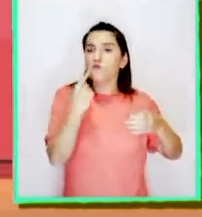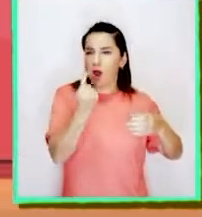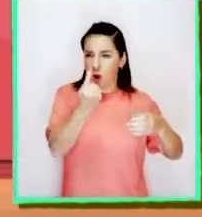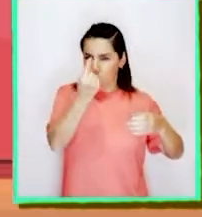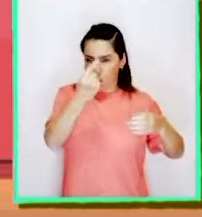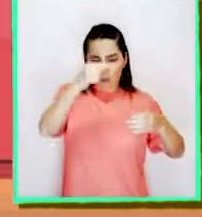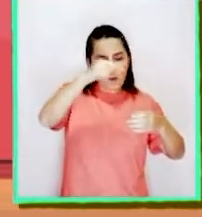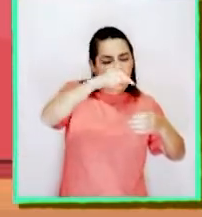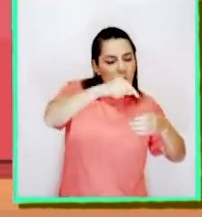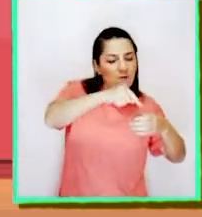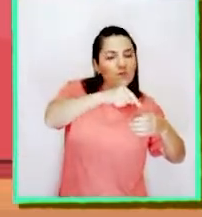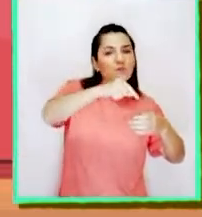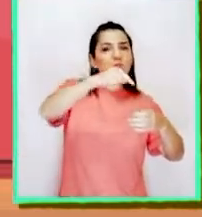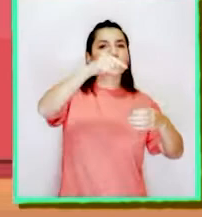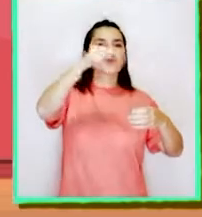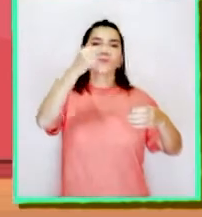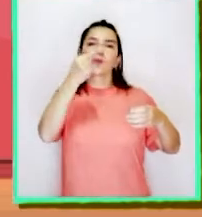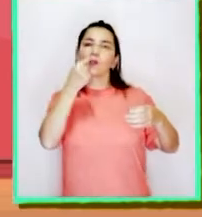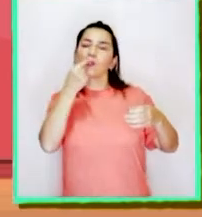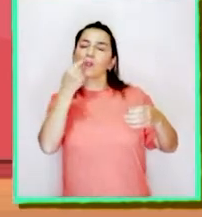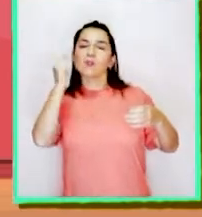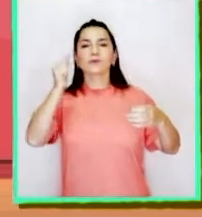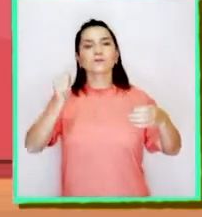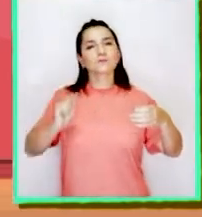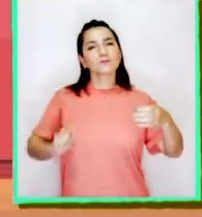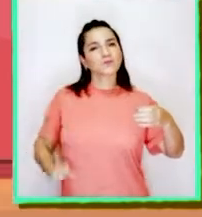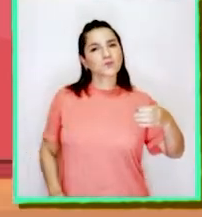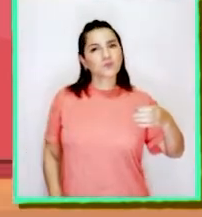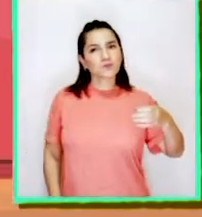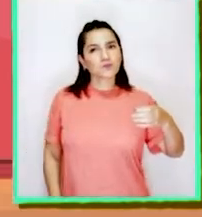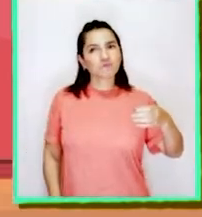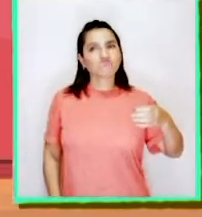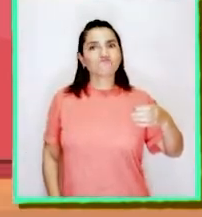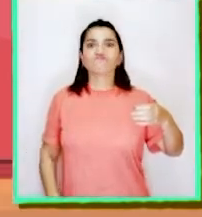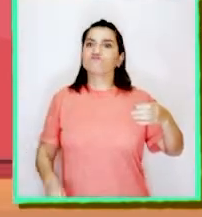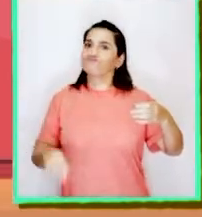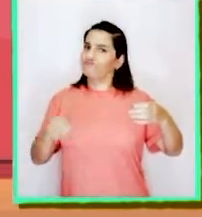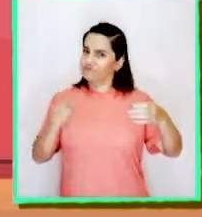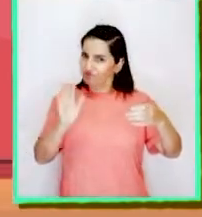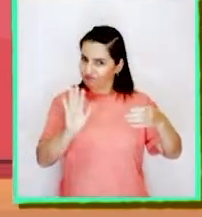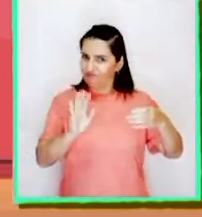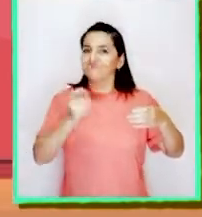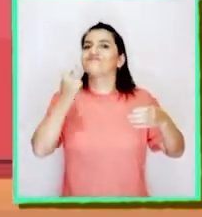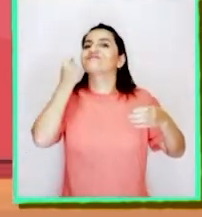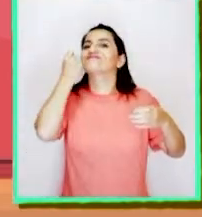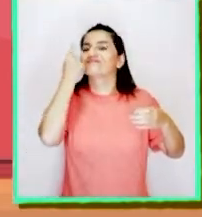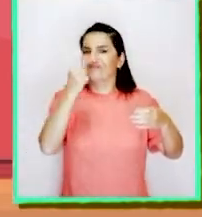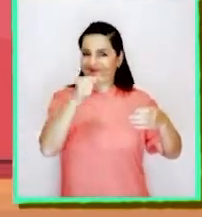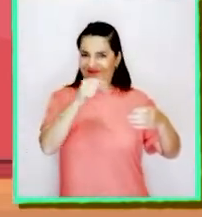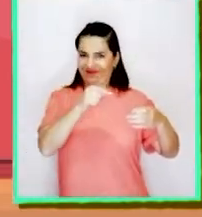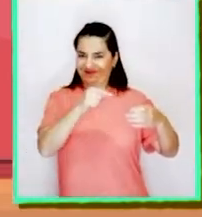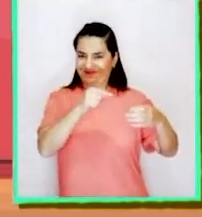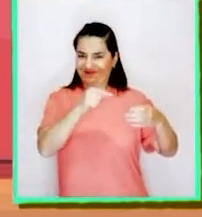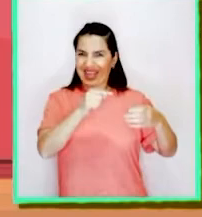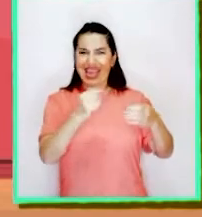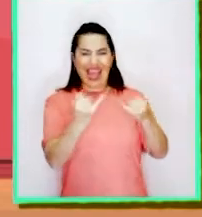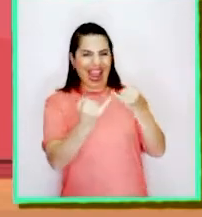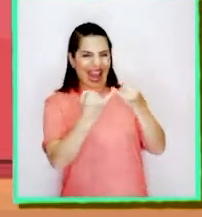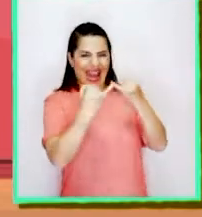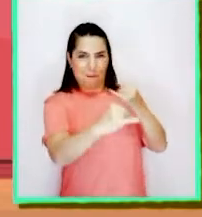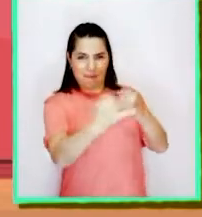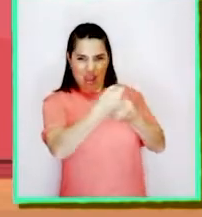una gota con mi dedo, sin dañarme, puedo darme cuenta que mi